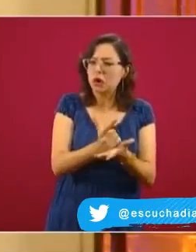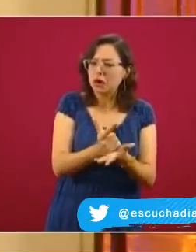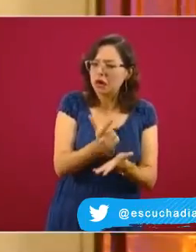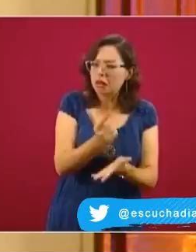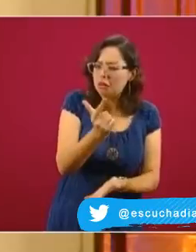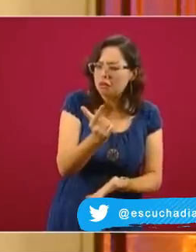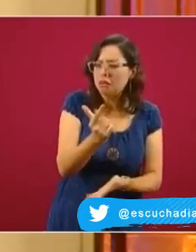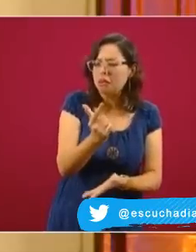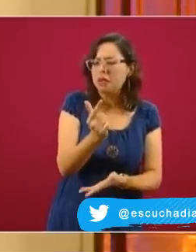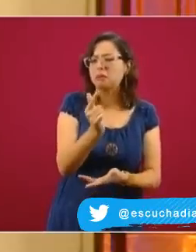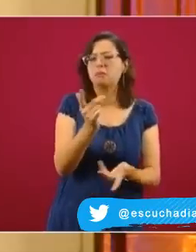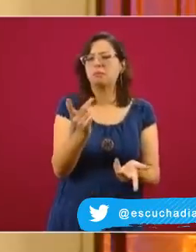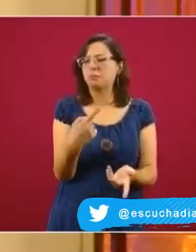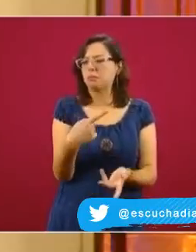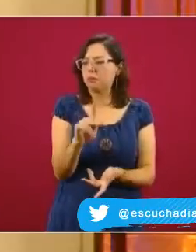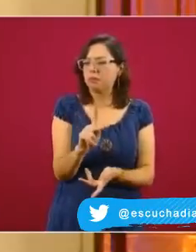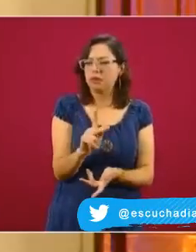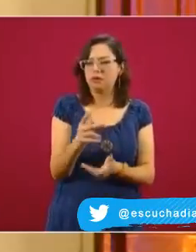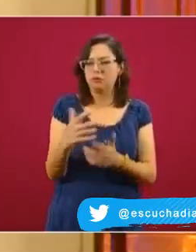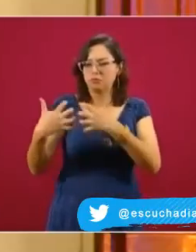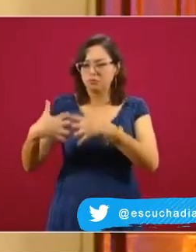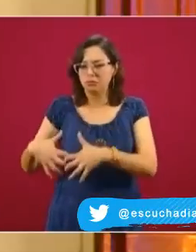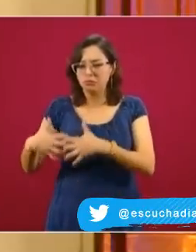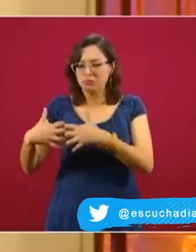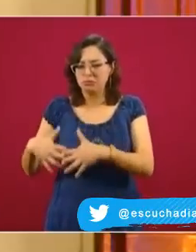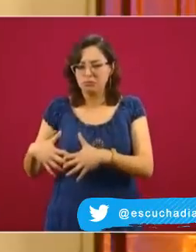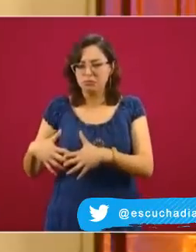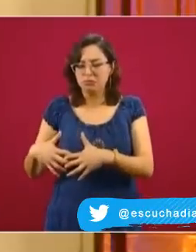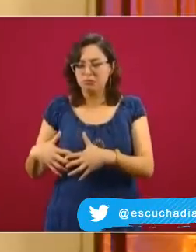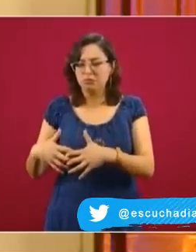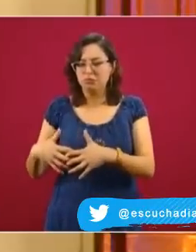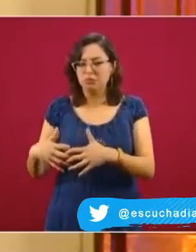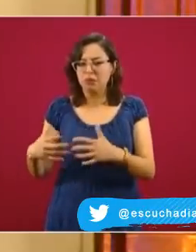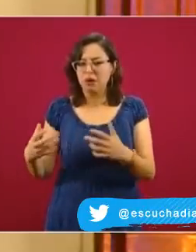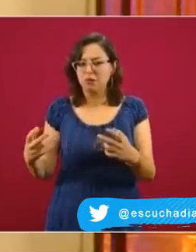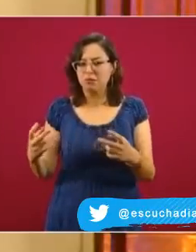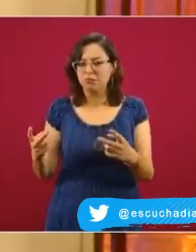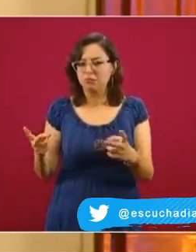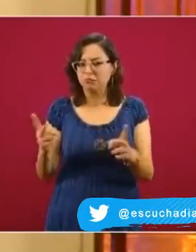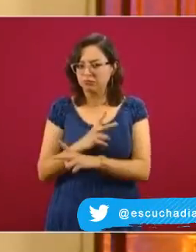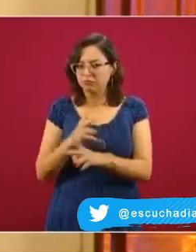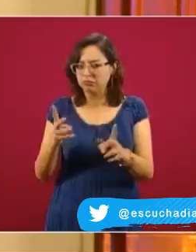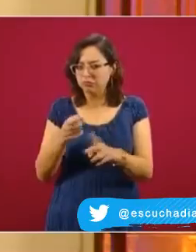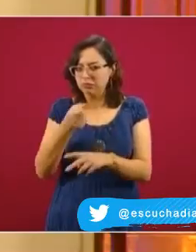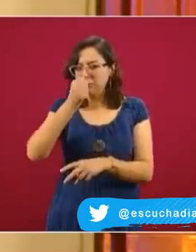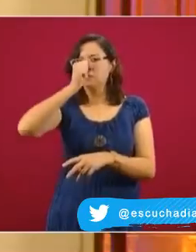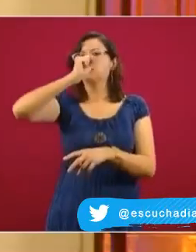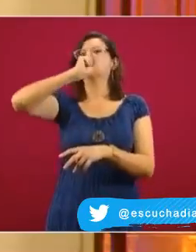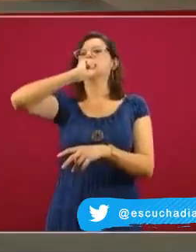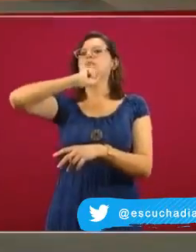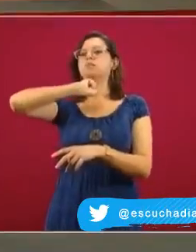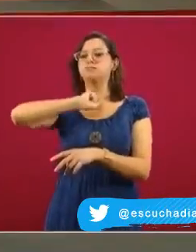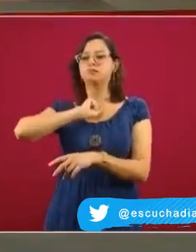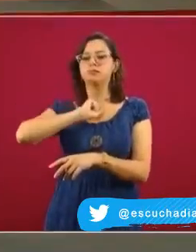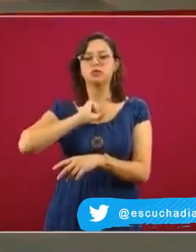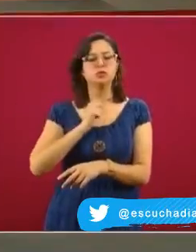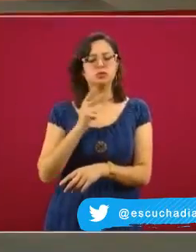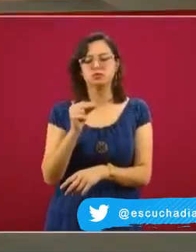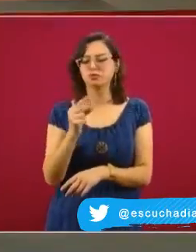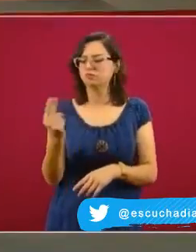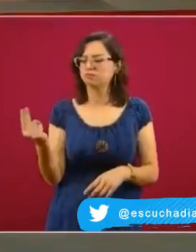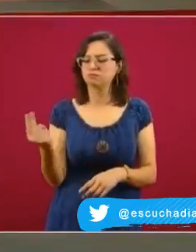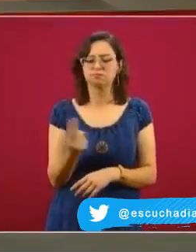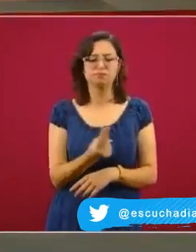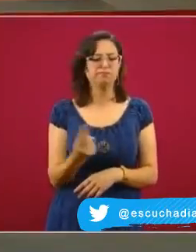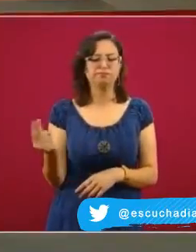gravedad, pero que no necesariamente requerían ser intubados, es decir, tener que colocar un ventilador